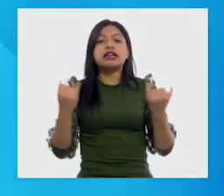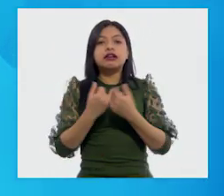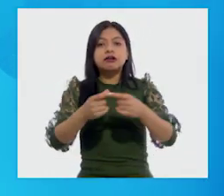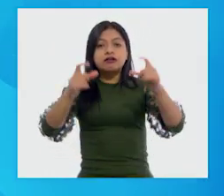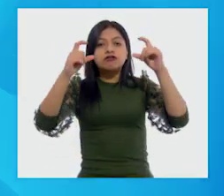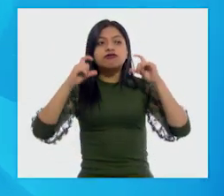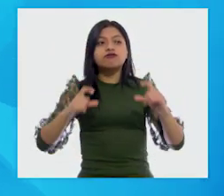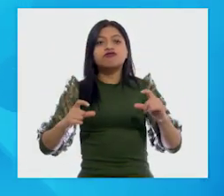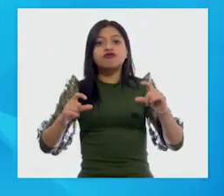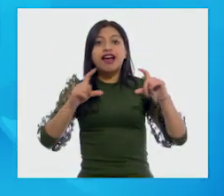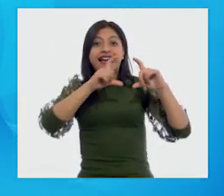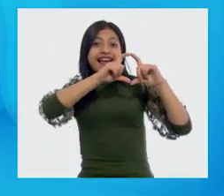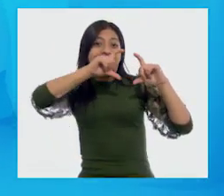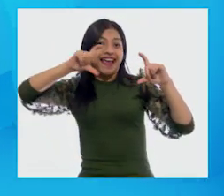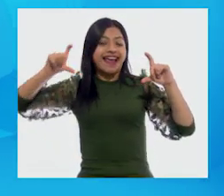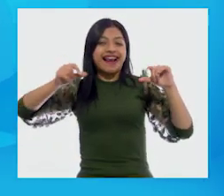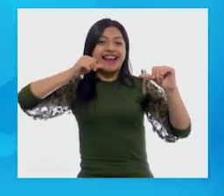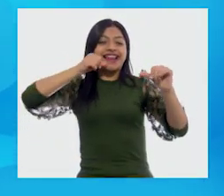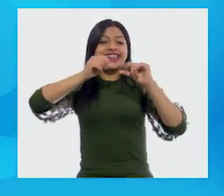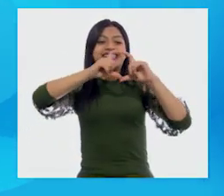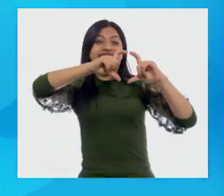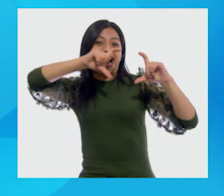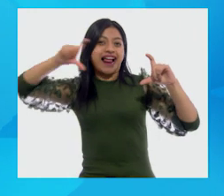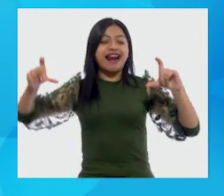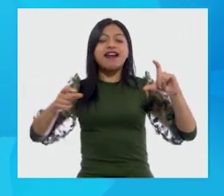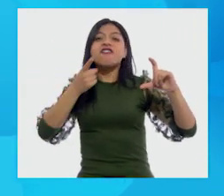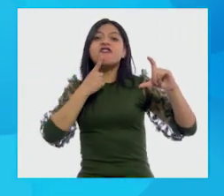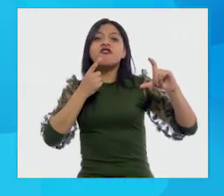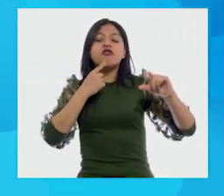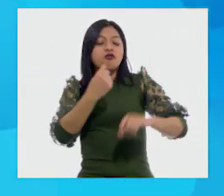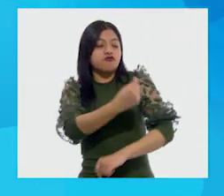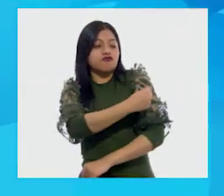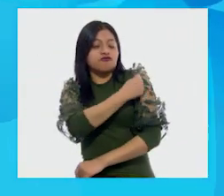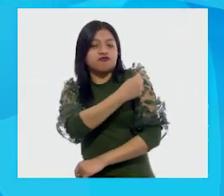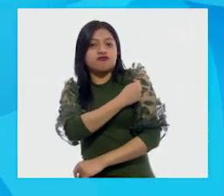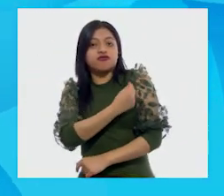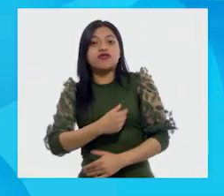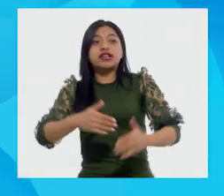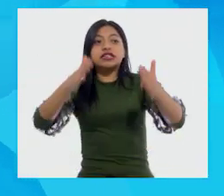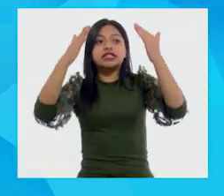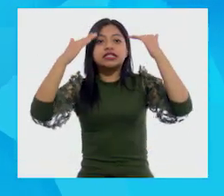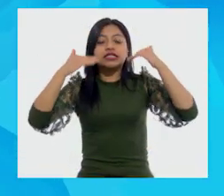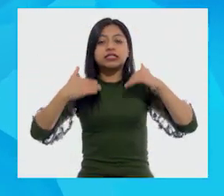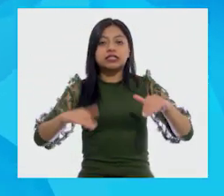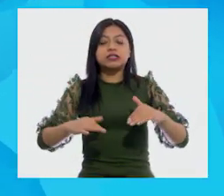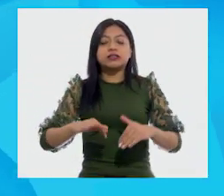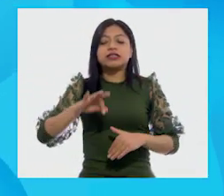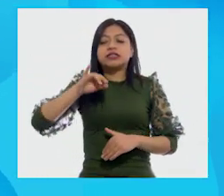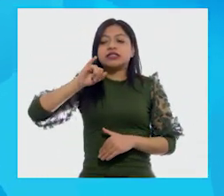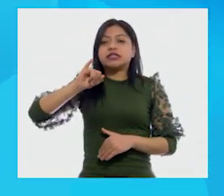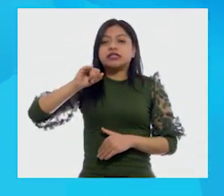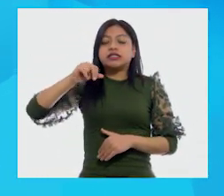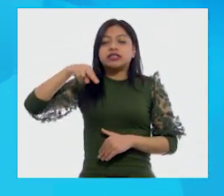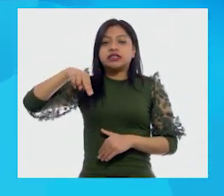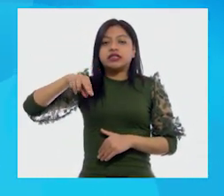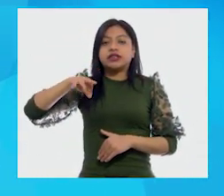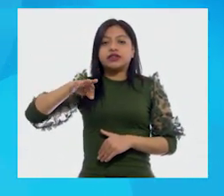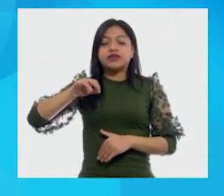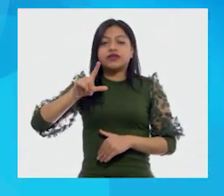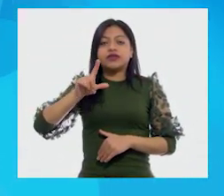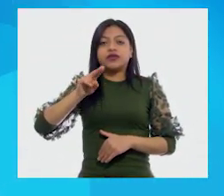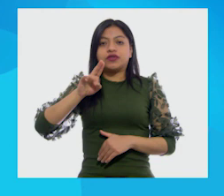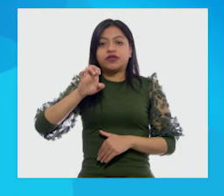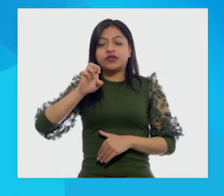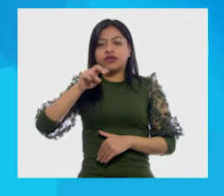está más grande y está en rojo. Así es. luego dice anti-influenza y está subrayado. Así